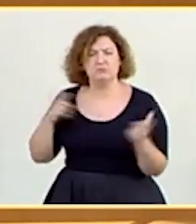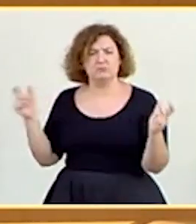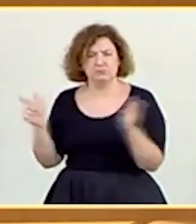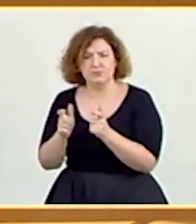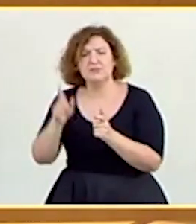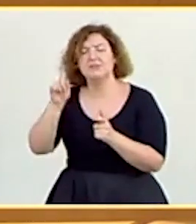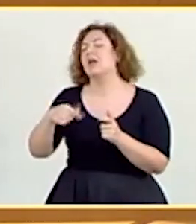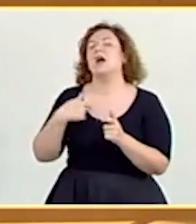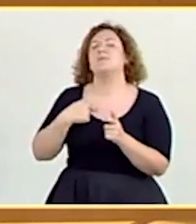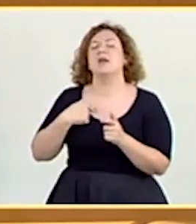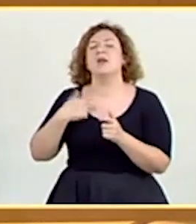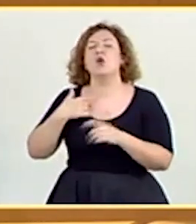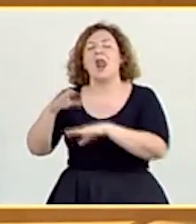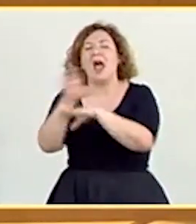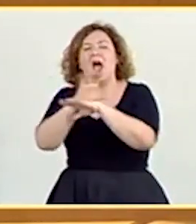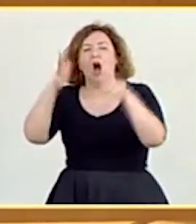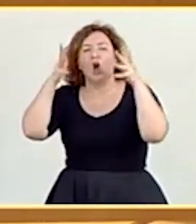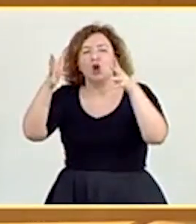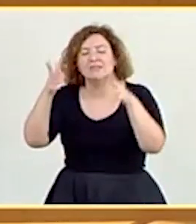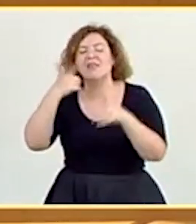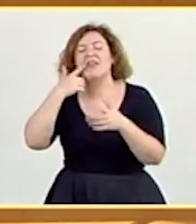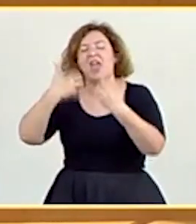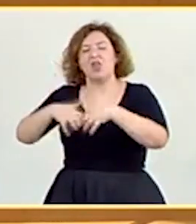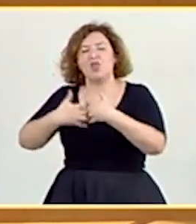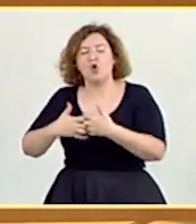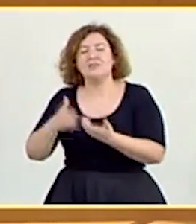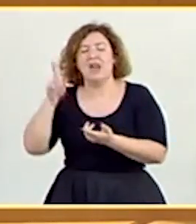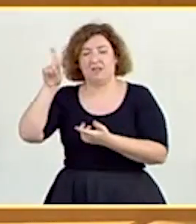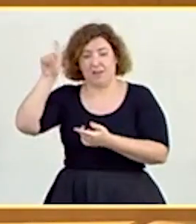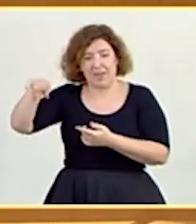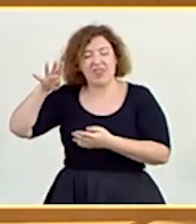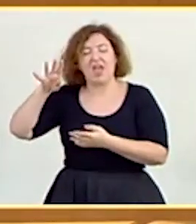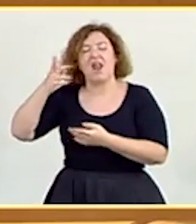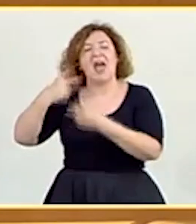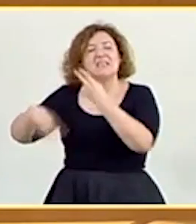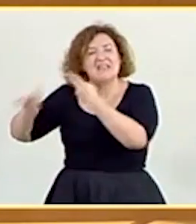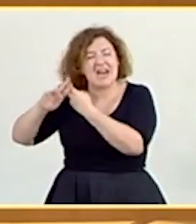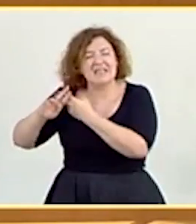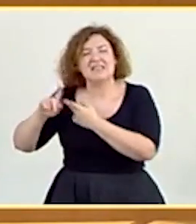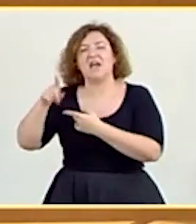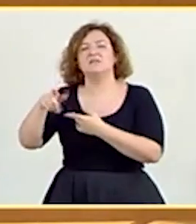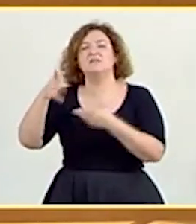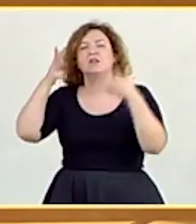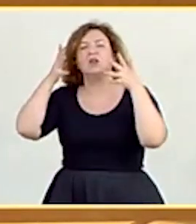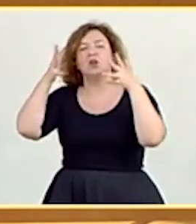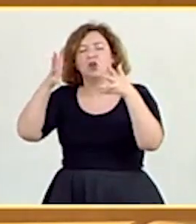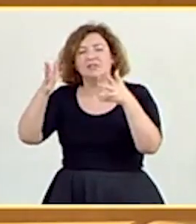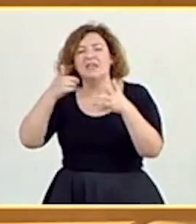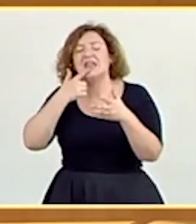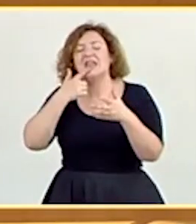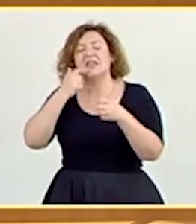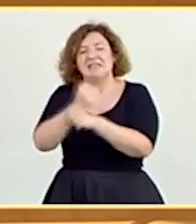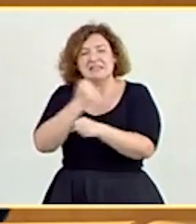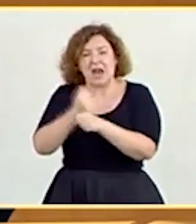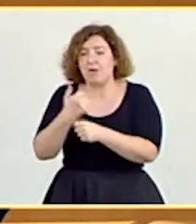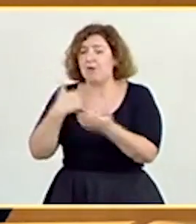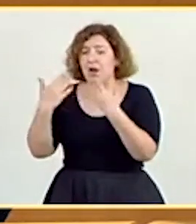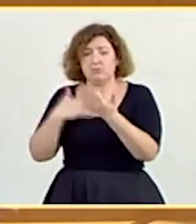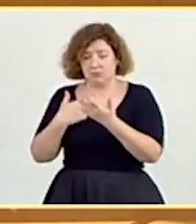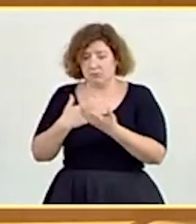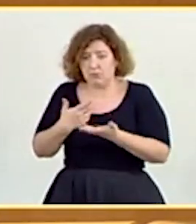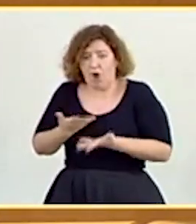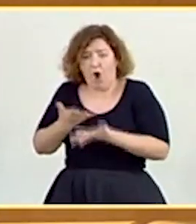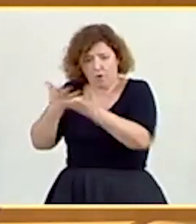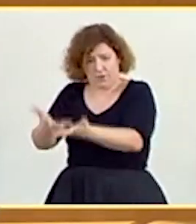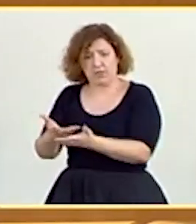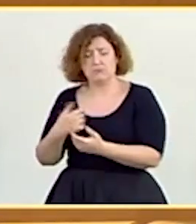consellera de Empresa y de Industria del Gobierno de la Generalitat. Me he reunido también con el conseller de Trabajo en la Generalitat. Y les hemos ofrecido nuestra